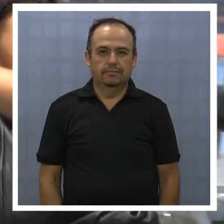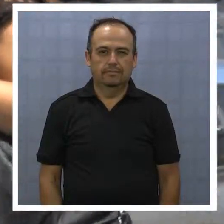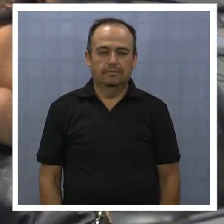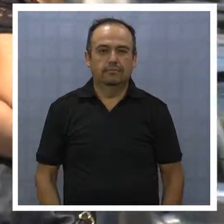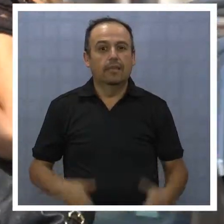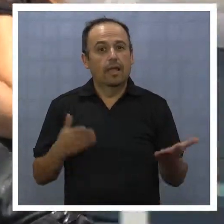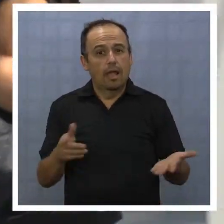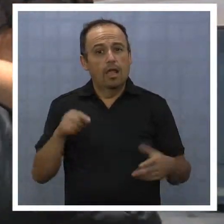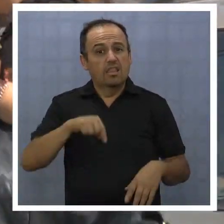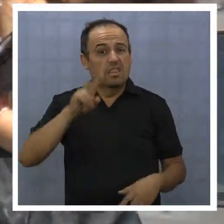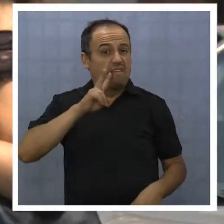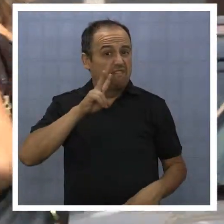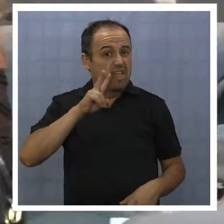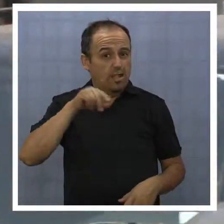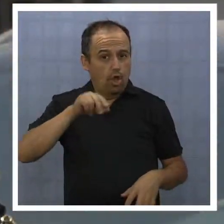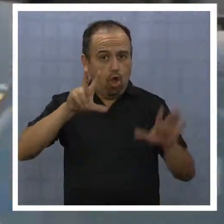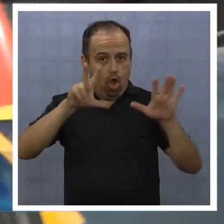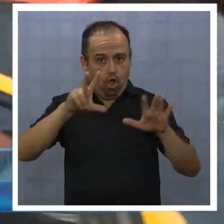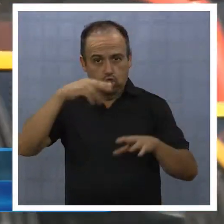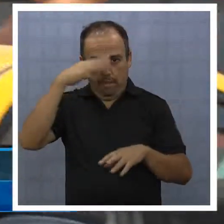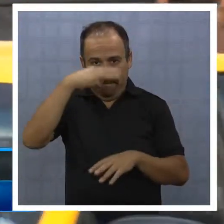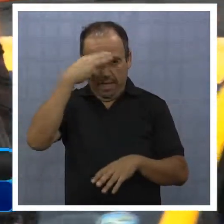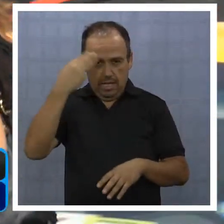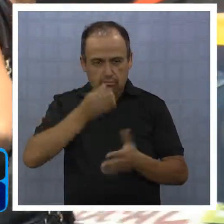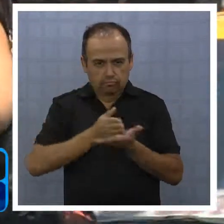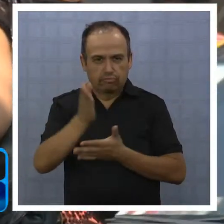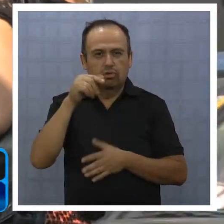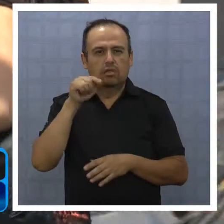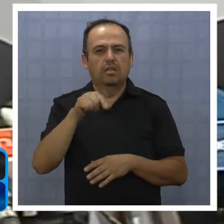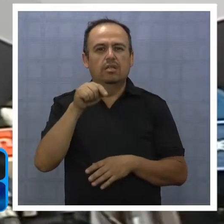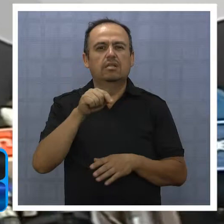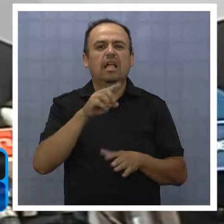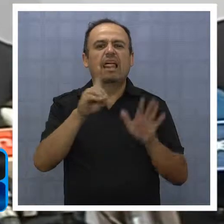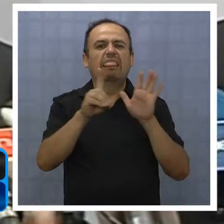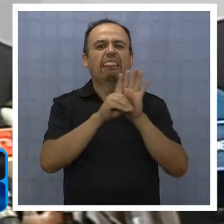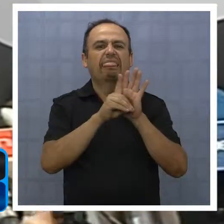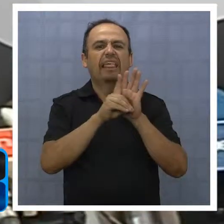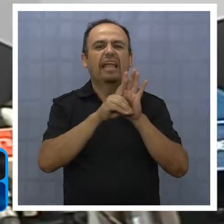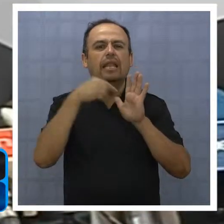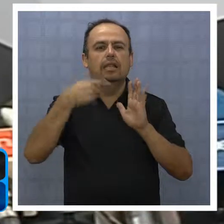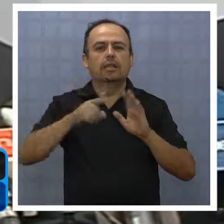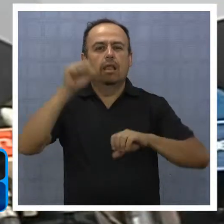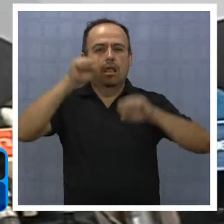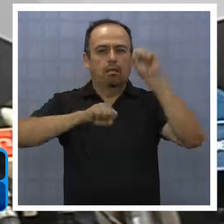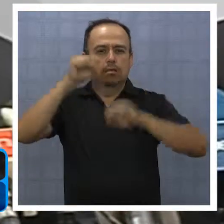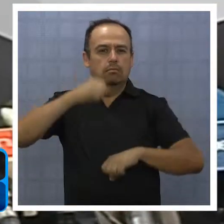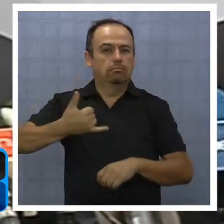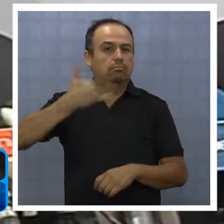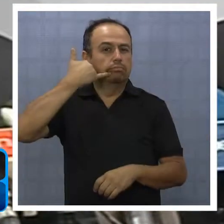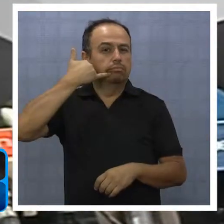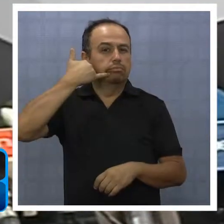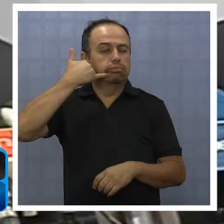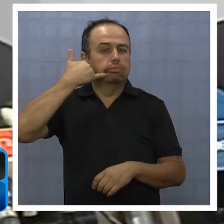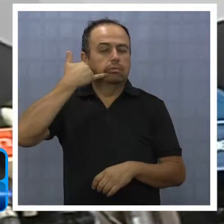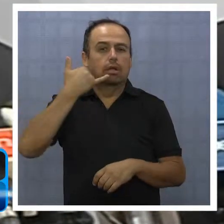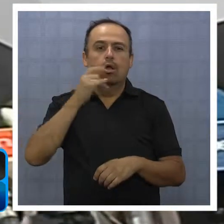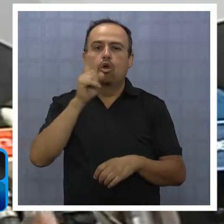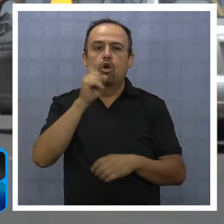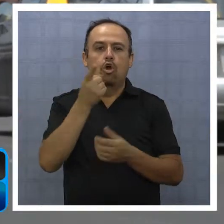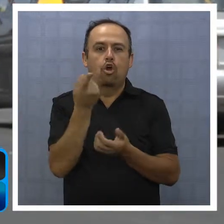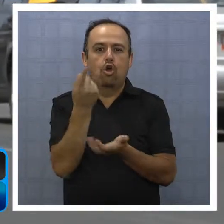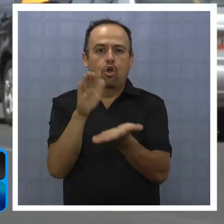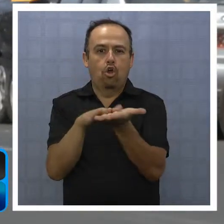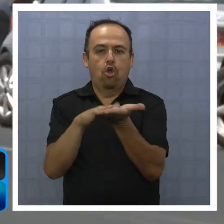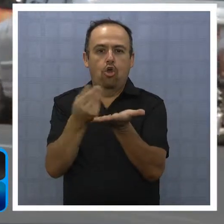A partir de este viernes 8 de marzo, entrará en vigencia el decreto que establece que las empresas de telefonía móvil no podrán cobrar